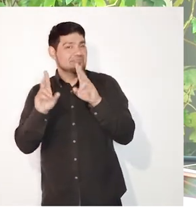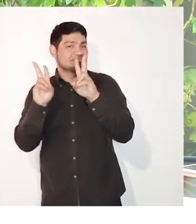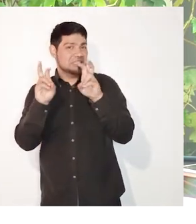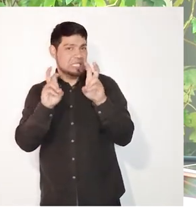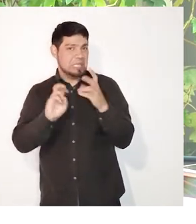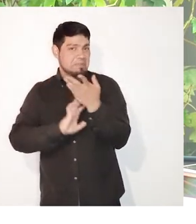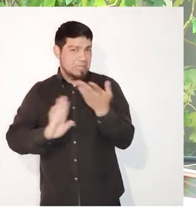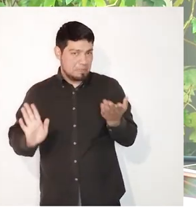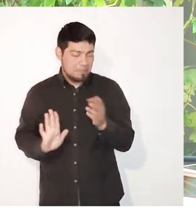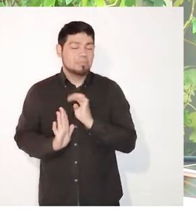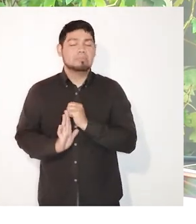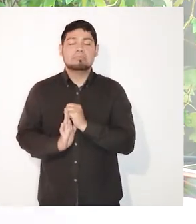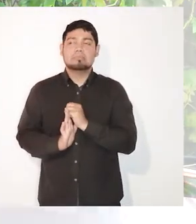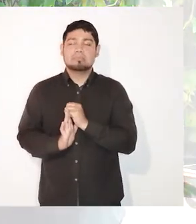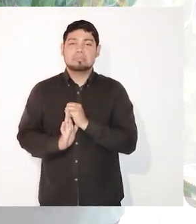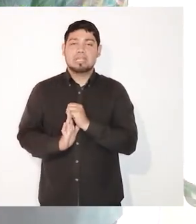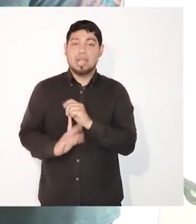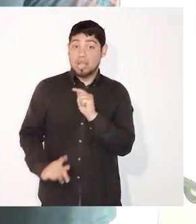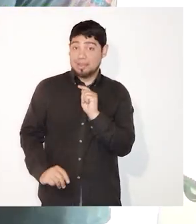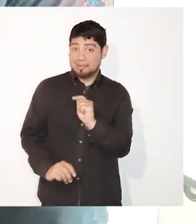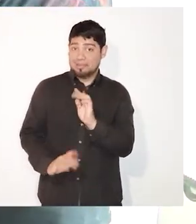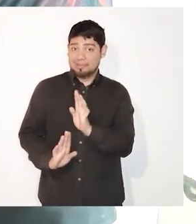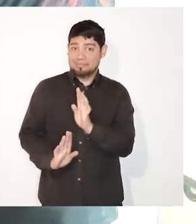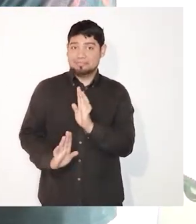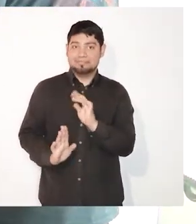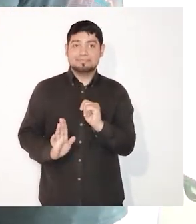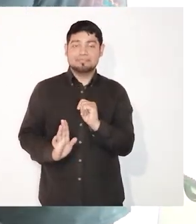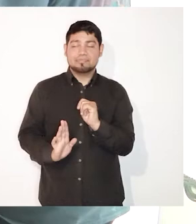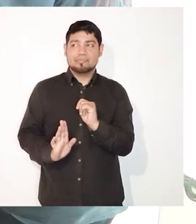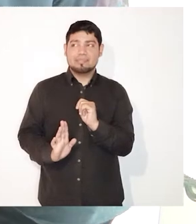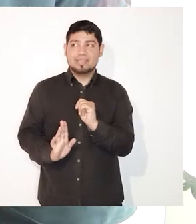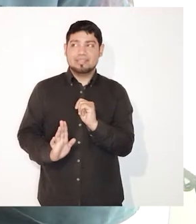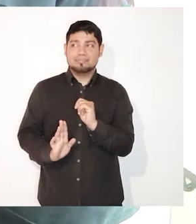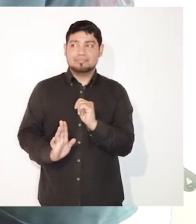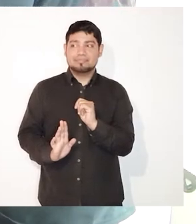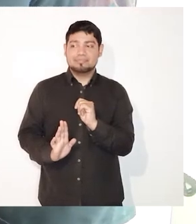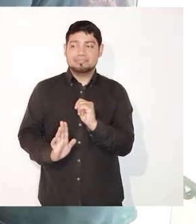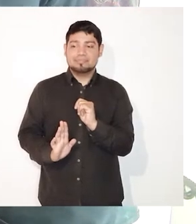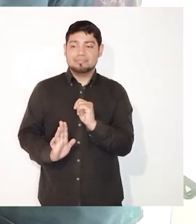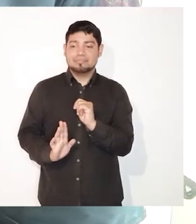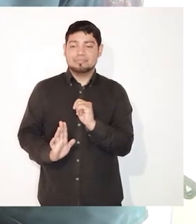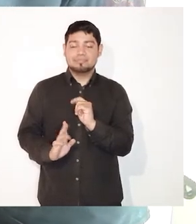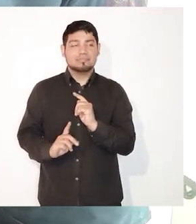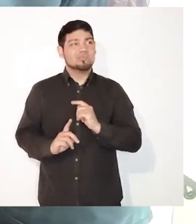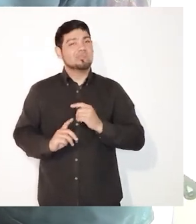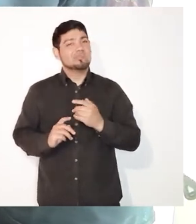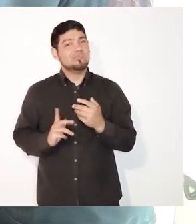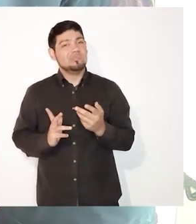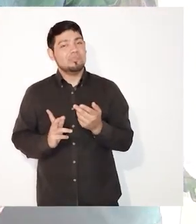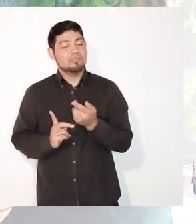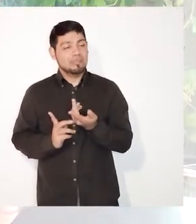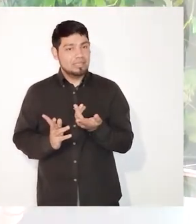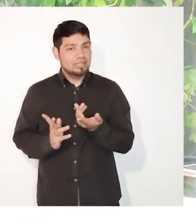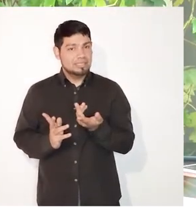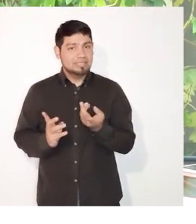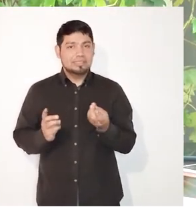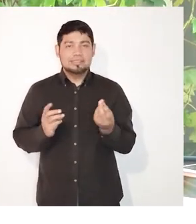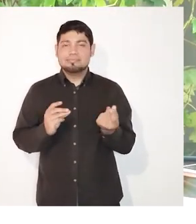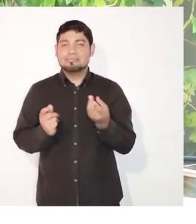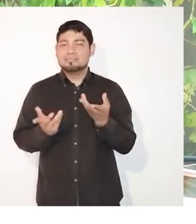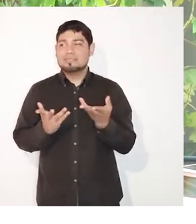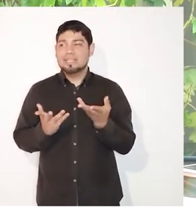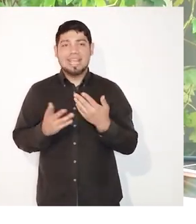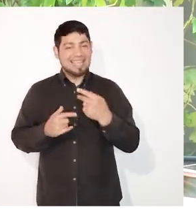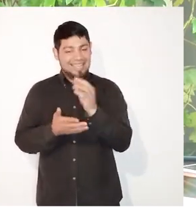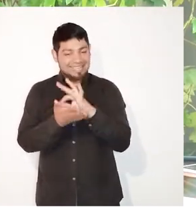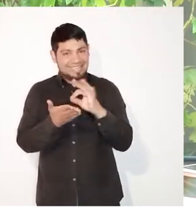trabajar en la forma de escribir que es en